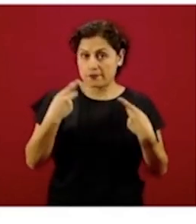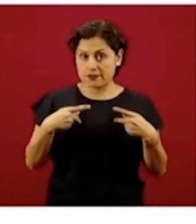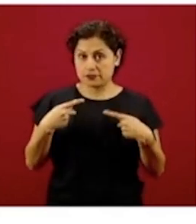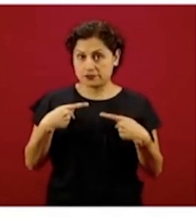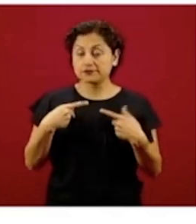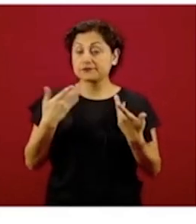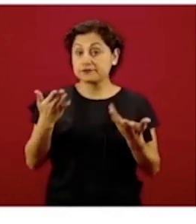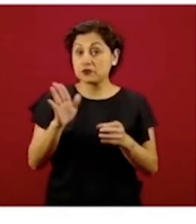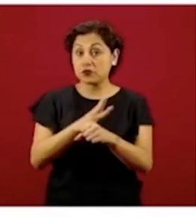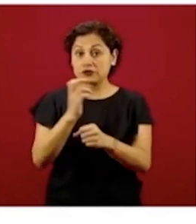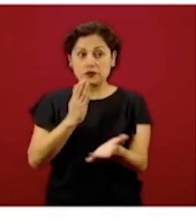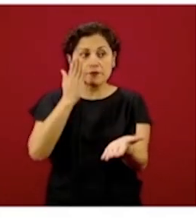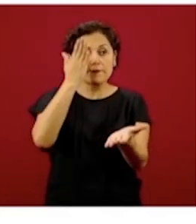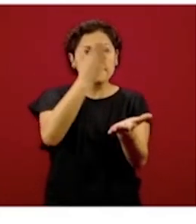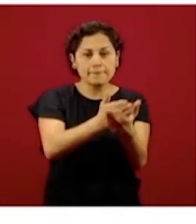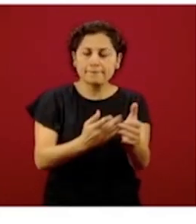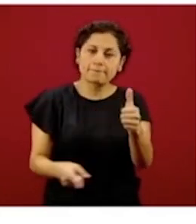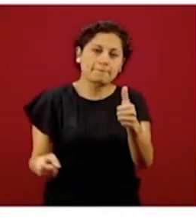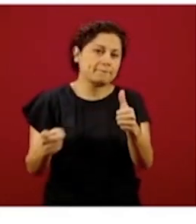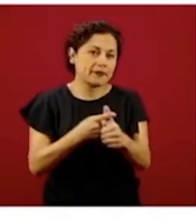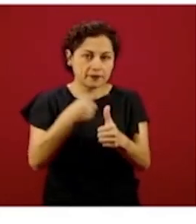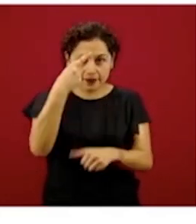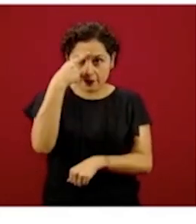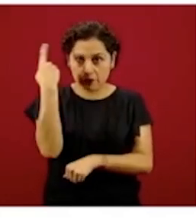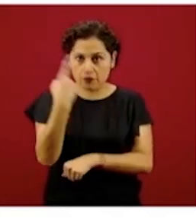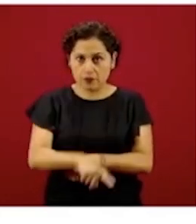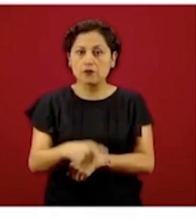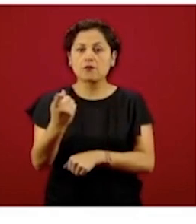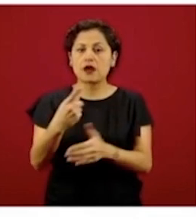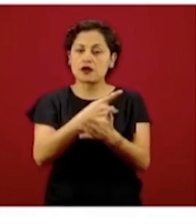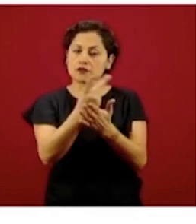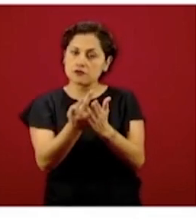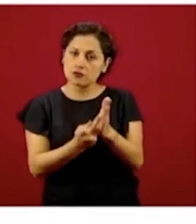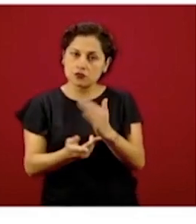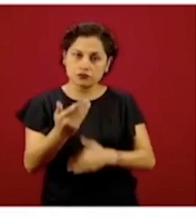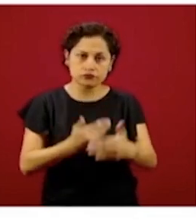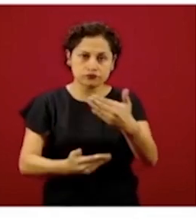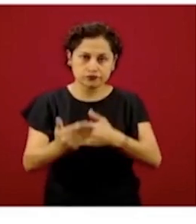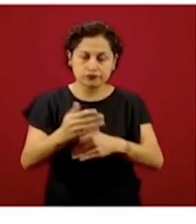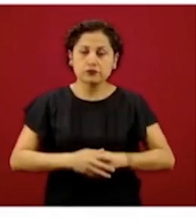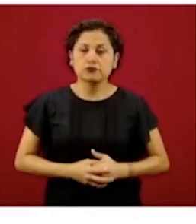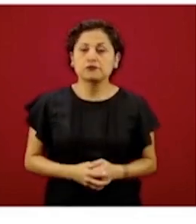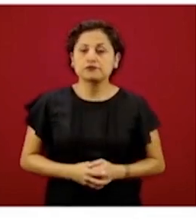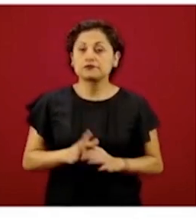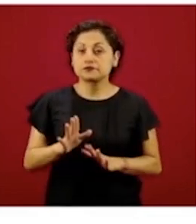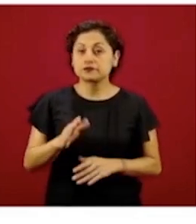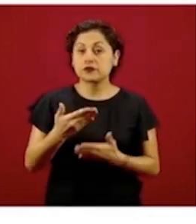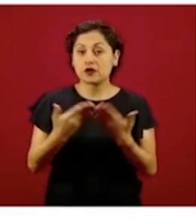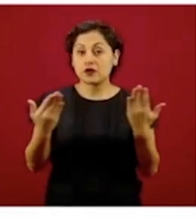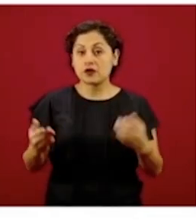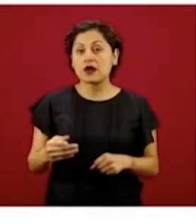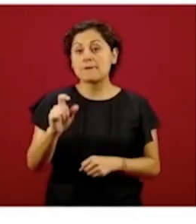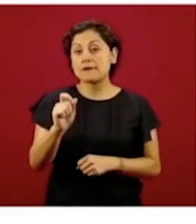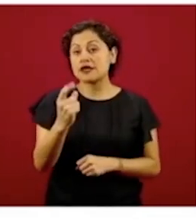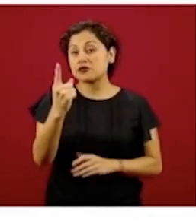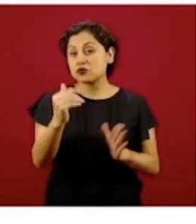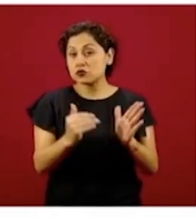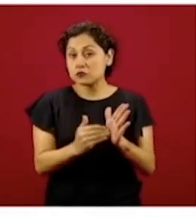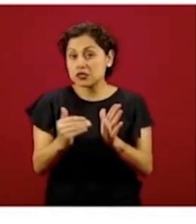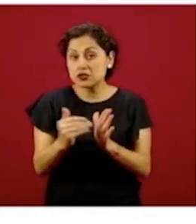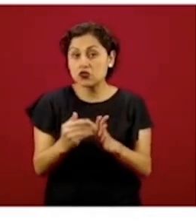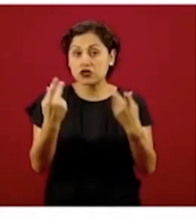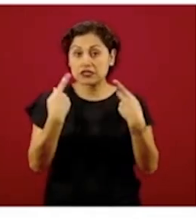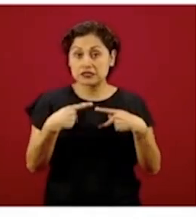tenemos 21 millones de personas que reciben algún tipo